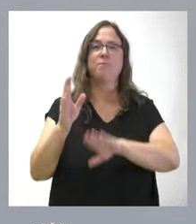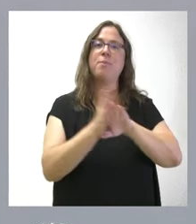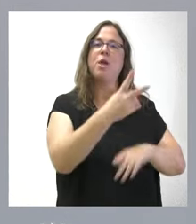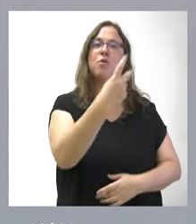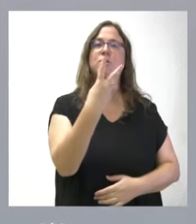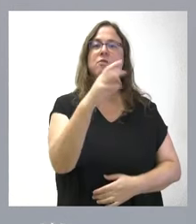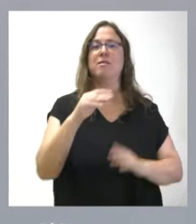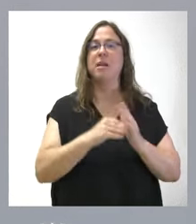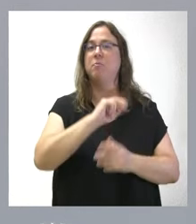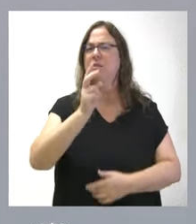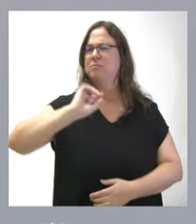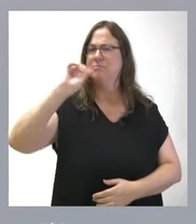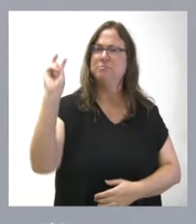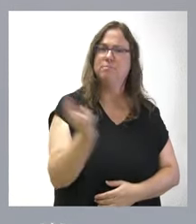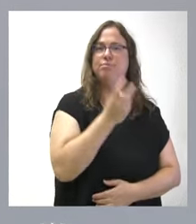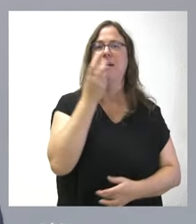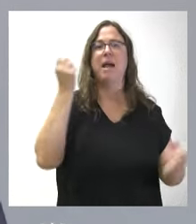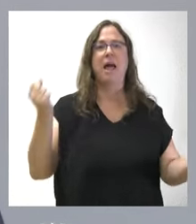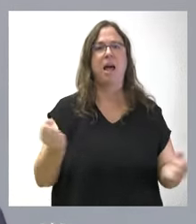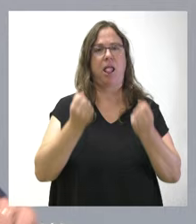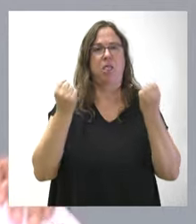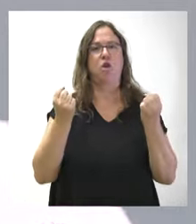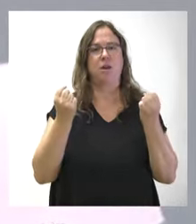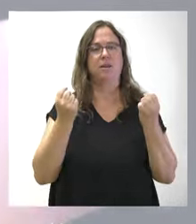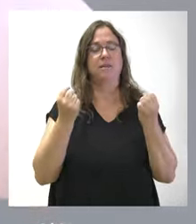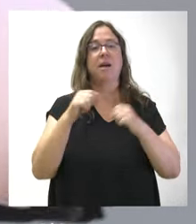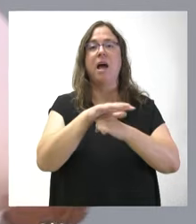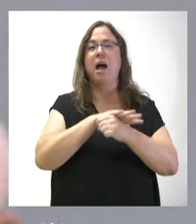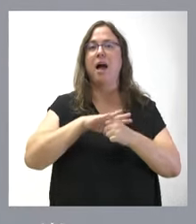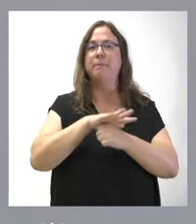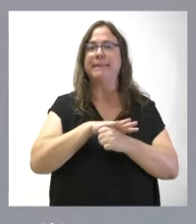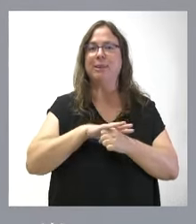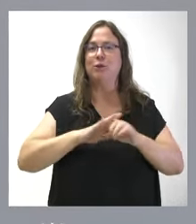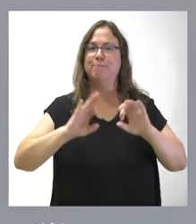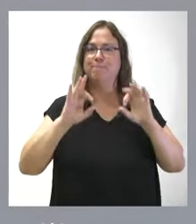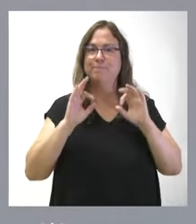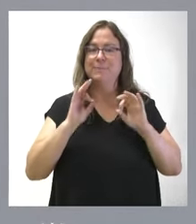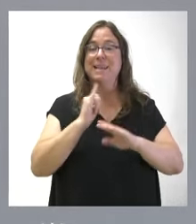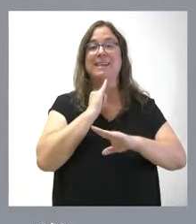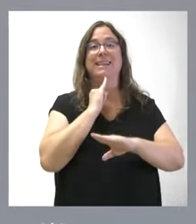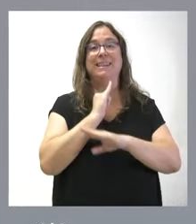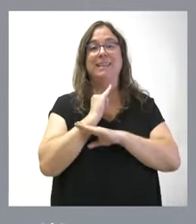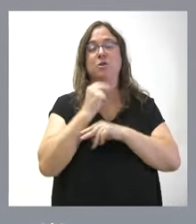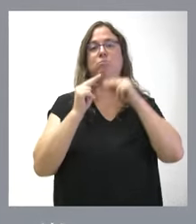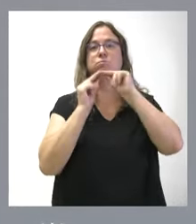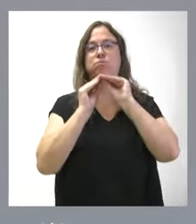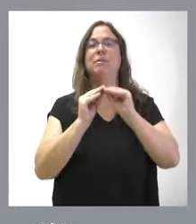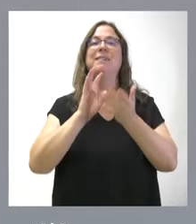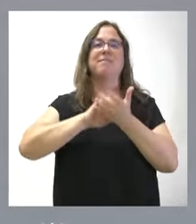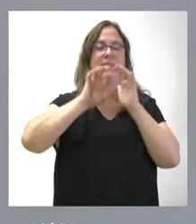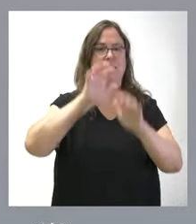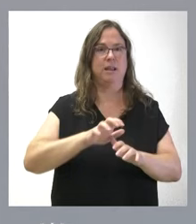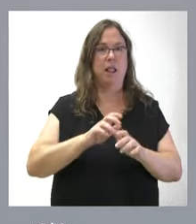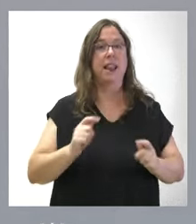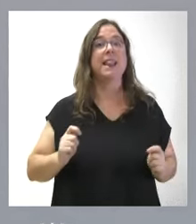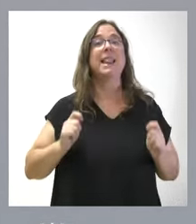diversas acciones en el ámbito del Instituto para la Construcción de Castilla y León. Se le